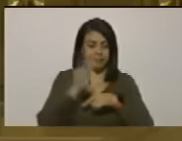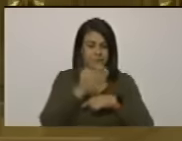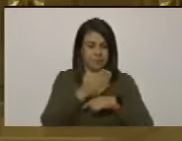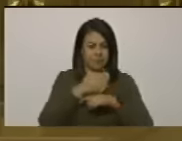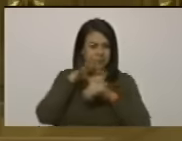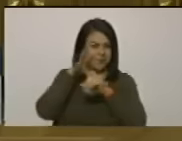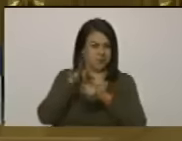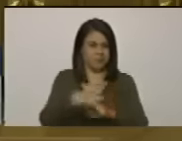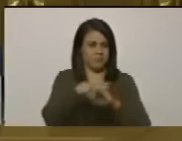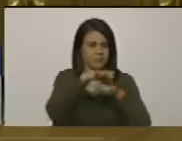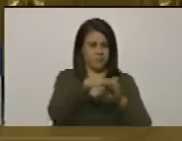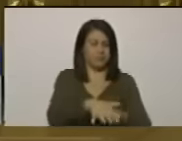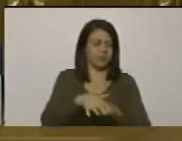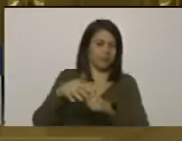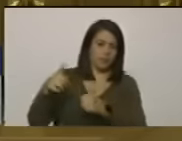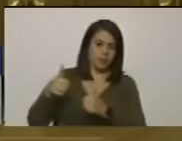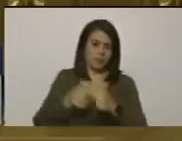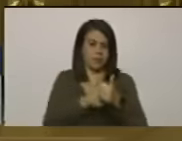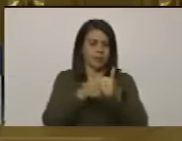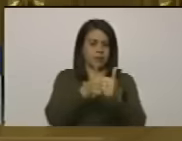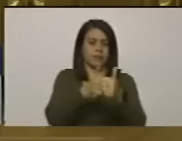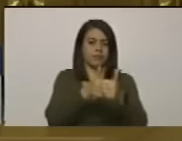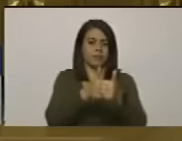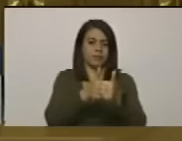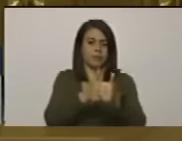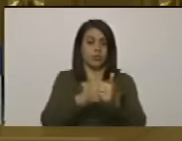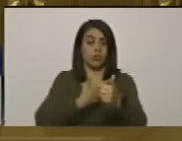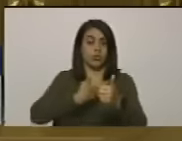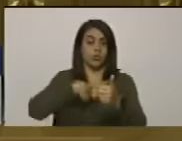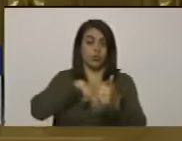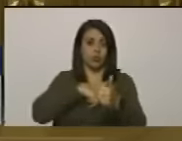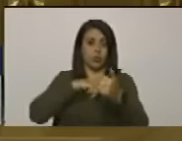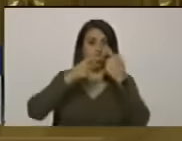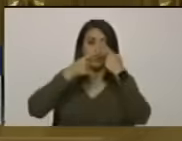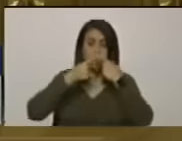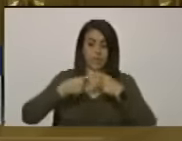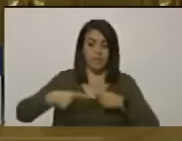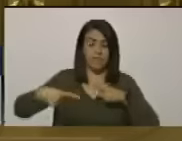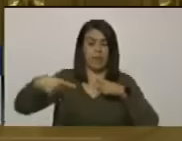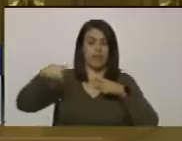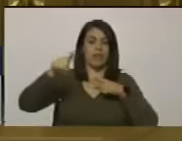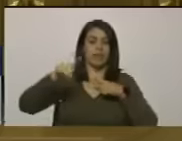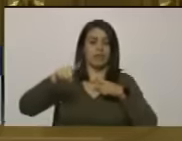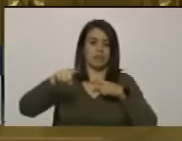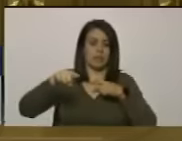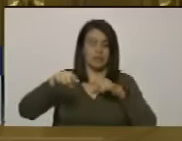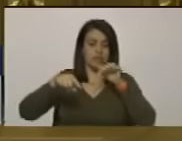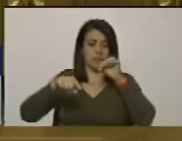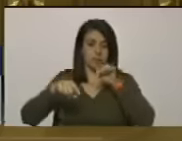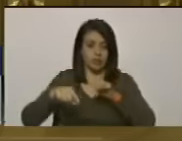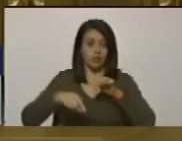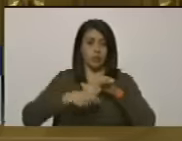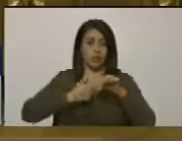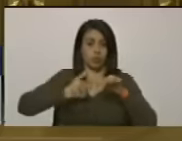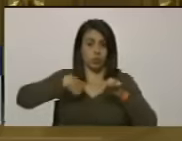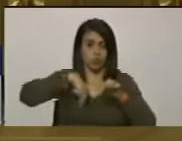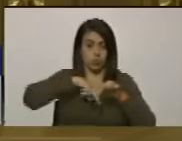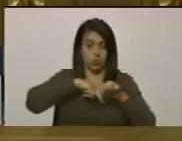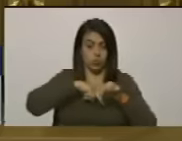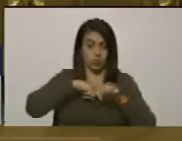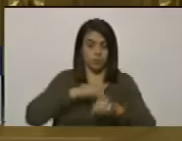represión de la persecución nosotros nos diferenciamos y que para nosotros